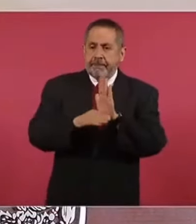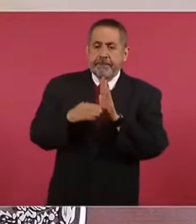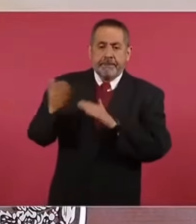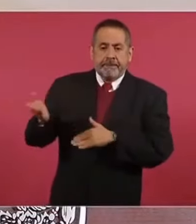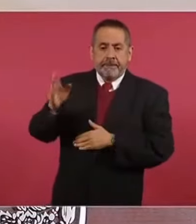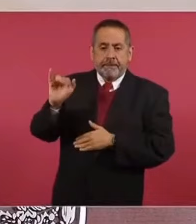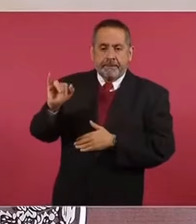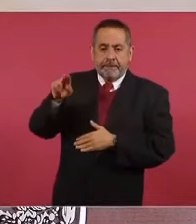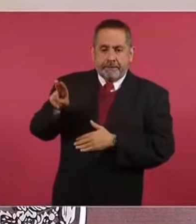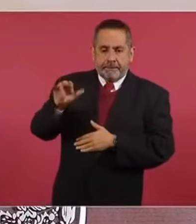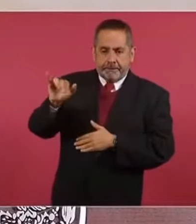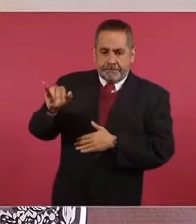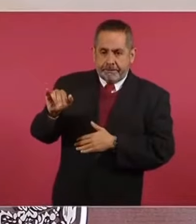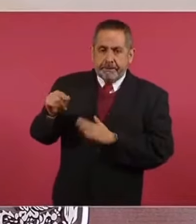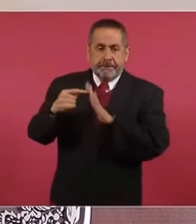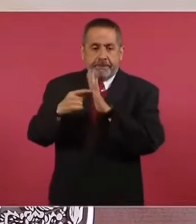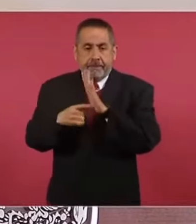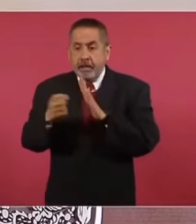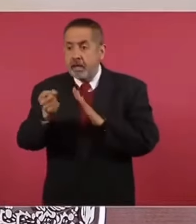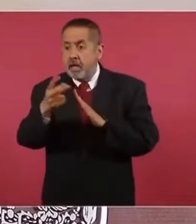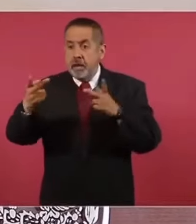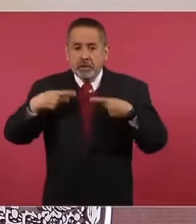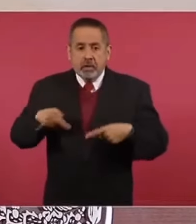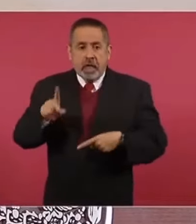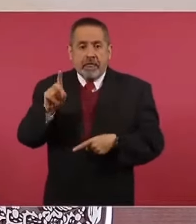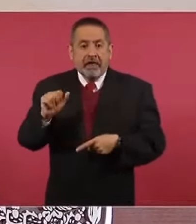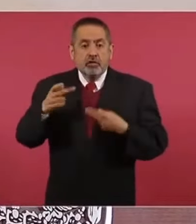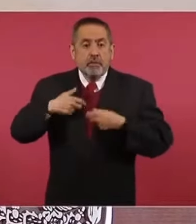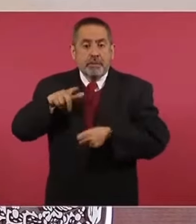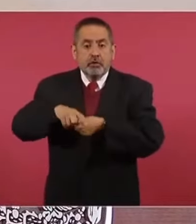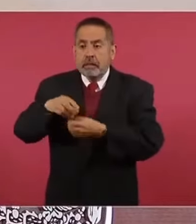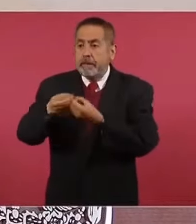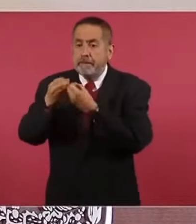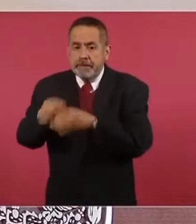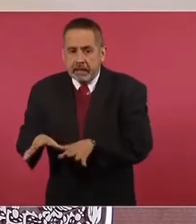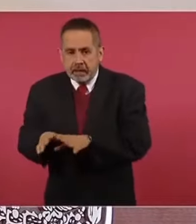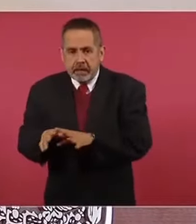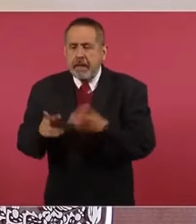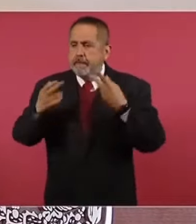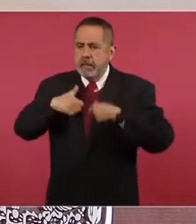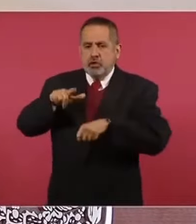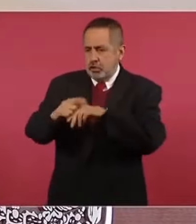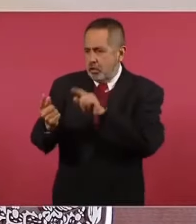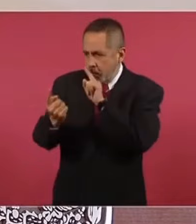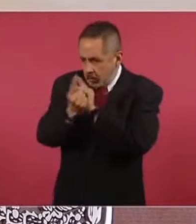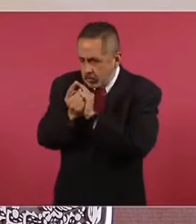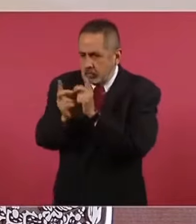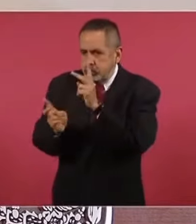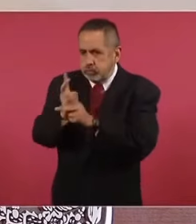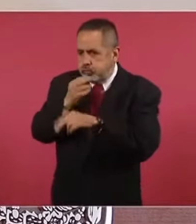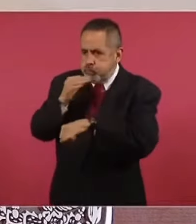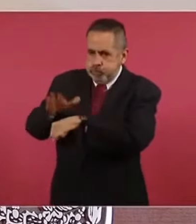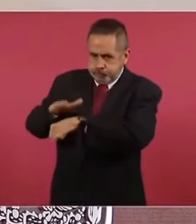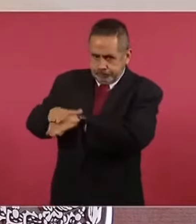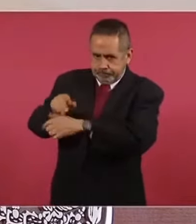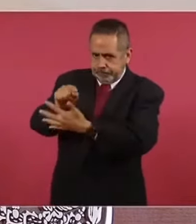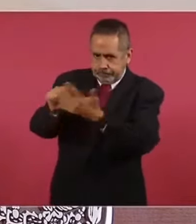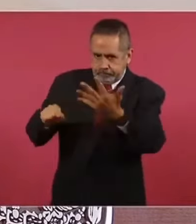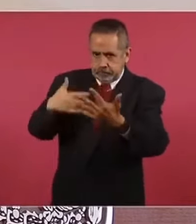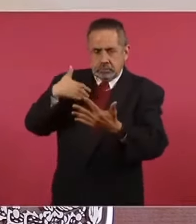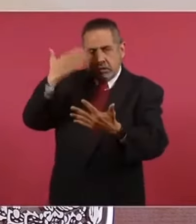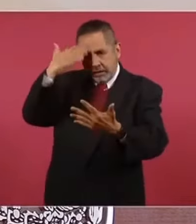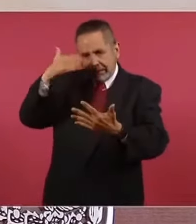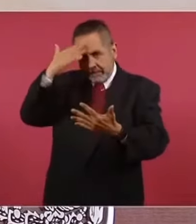y a las personas que vieron afectados sus datos personales, se van notificar de manera personal para que estén advertidos y sepan